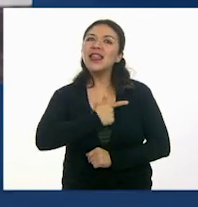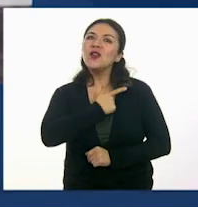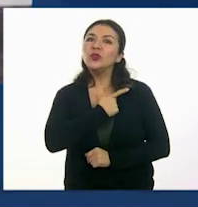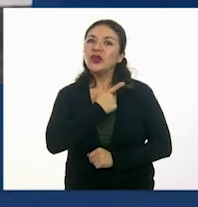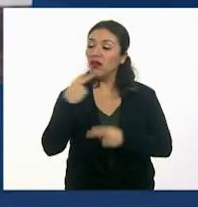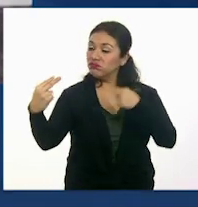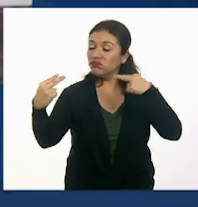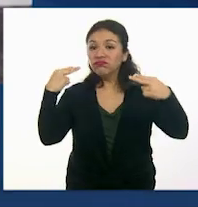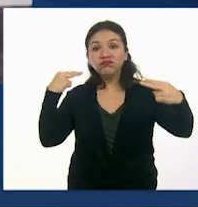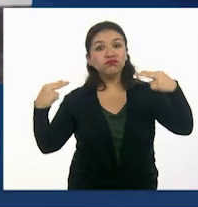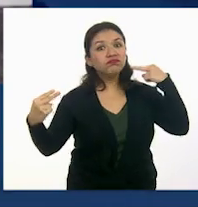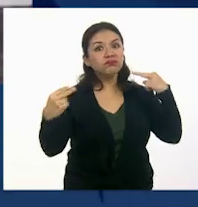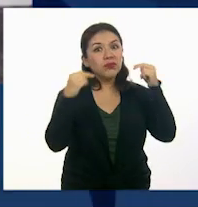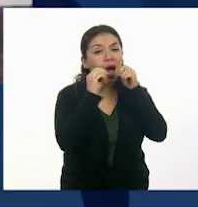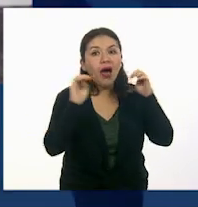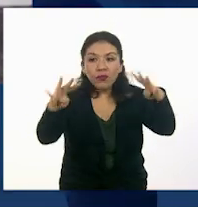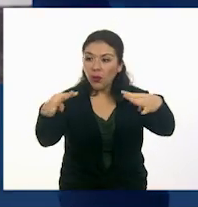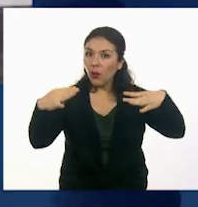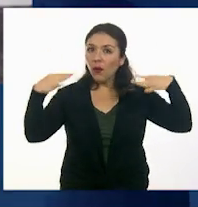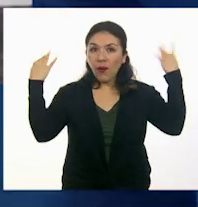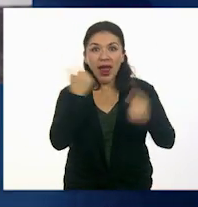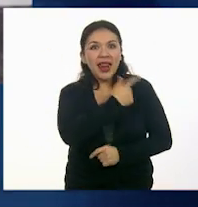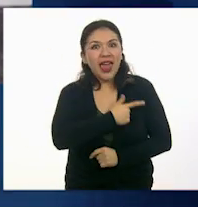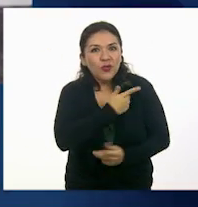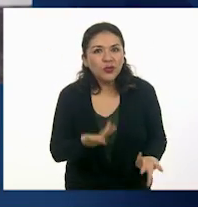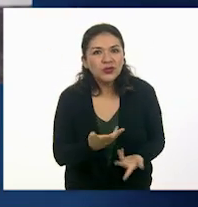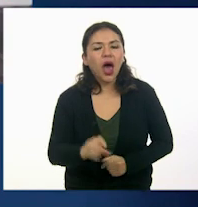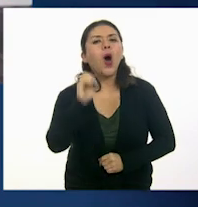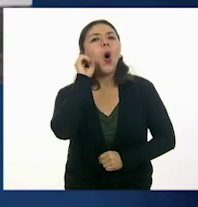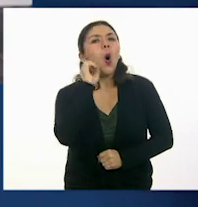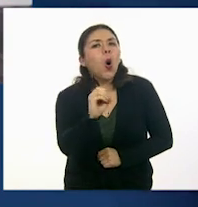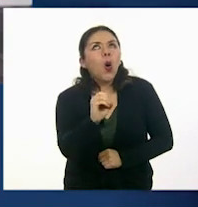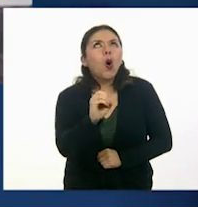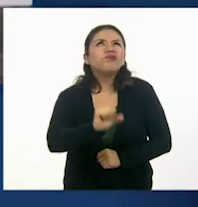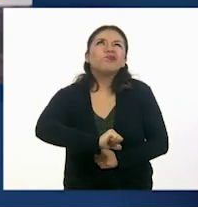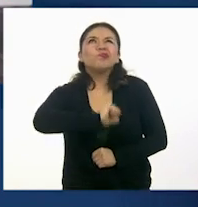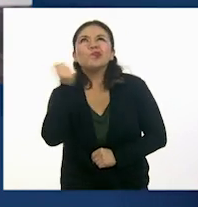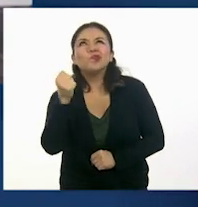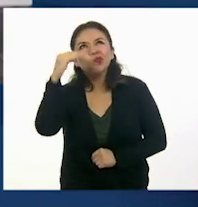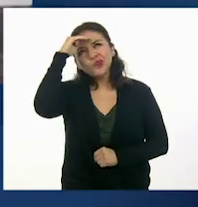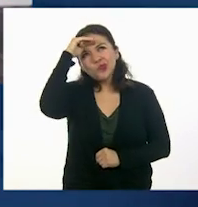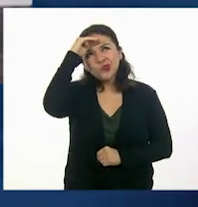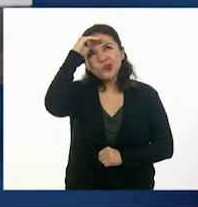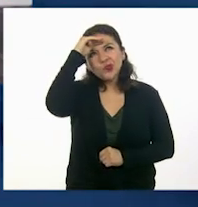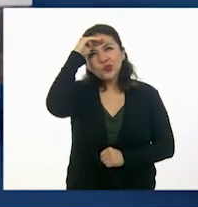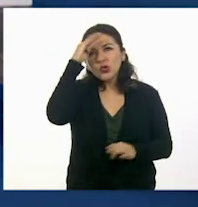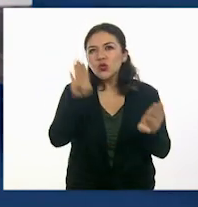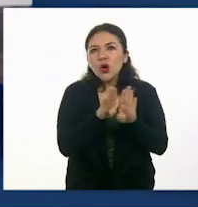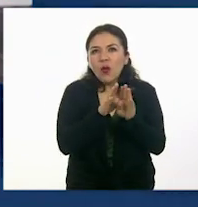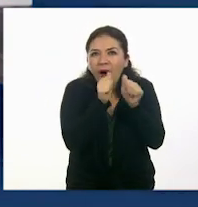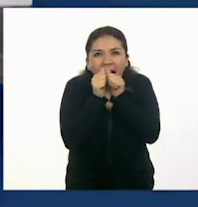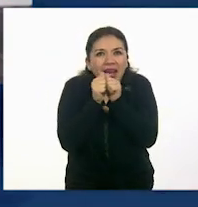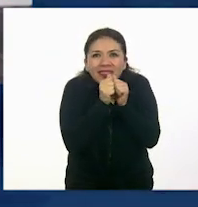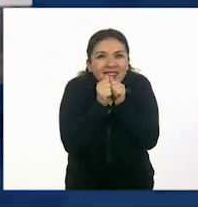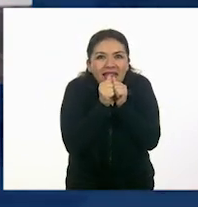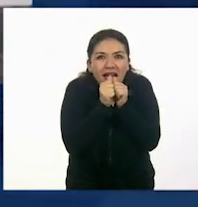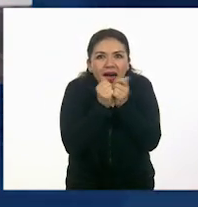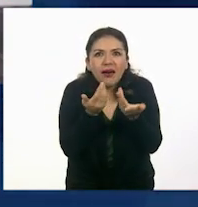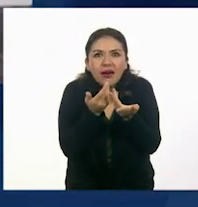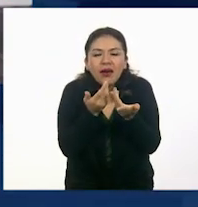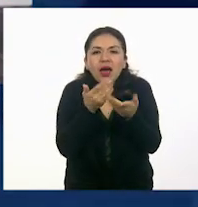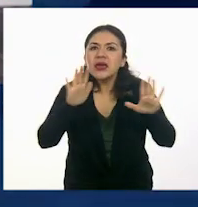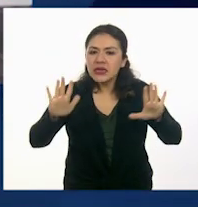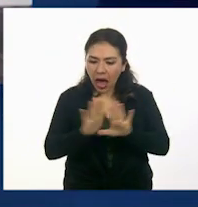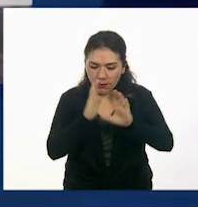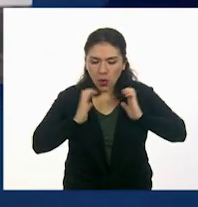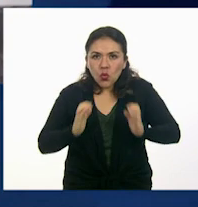lo vean, que lo admiren, o quizá sea mejor pensar en una ardilla. ¿Qué cambiaría